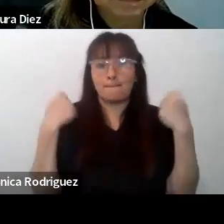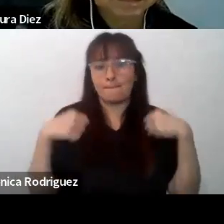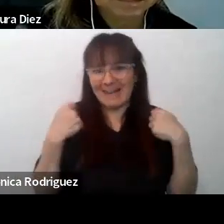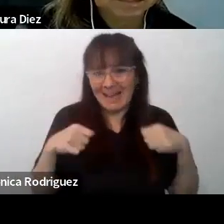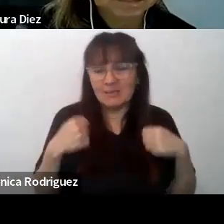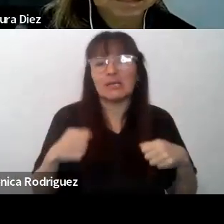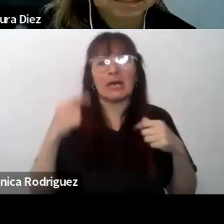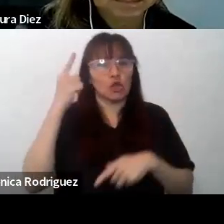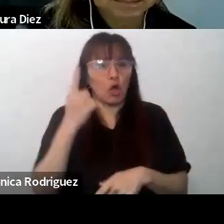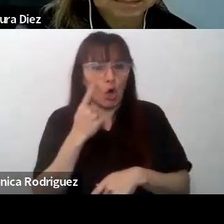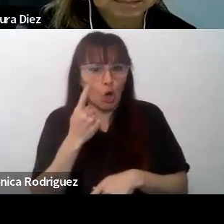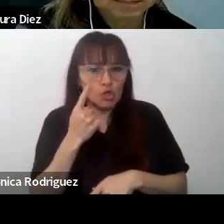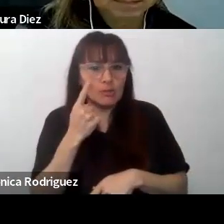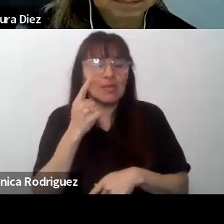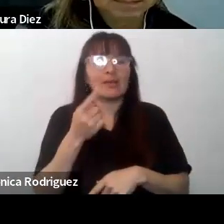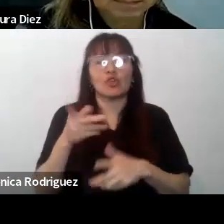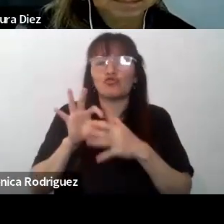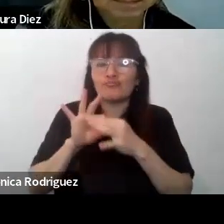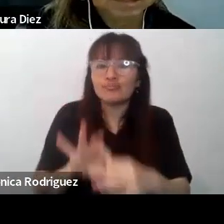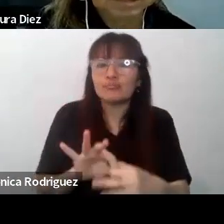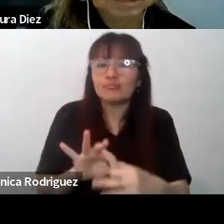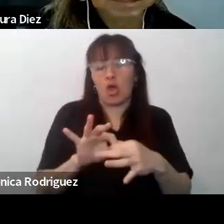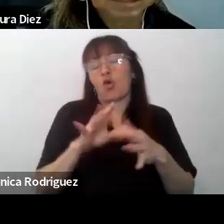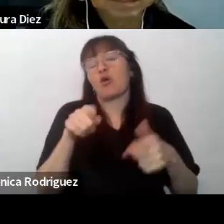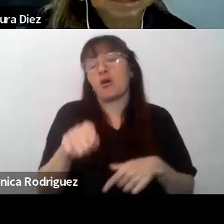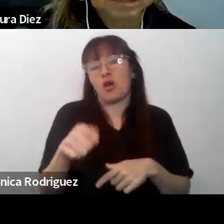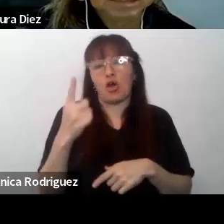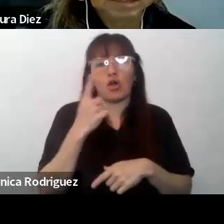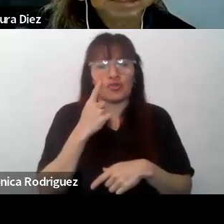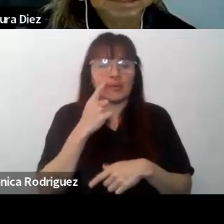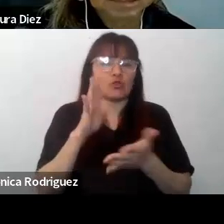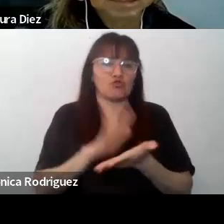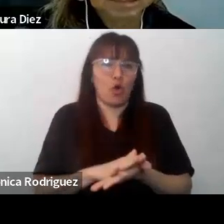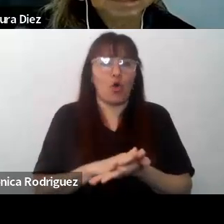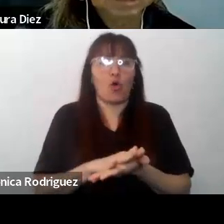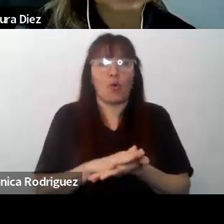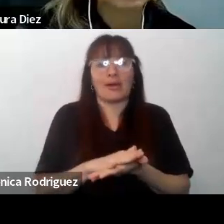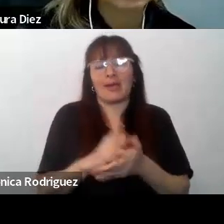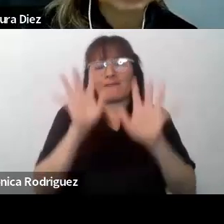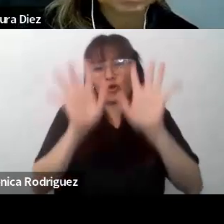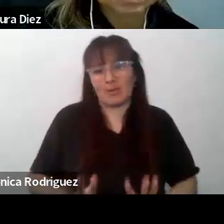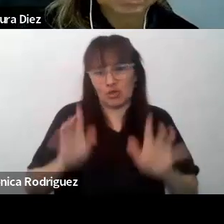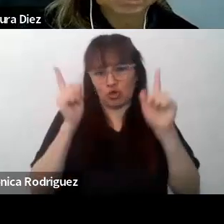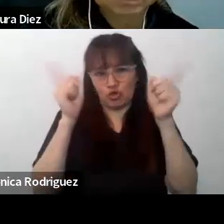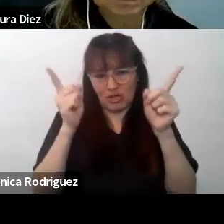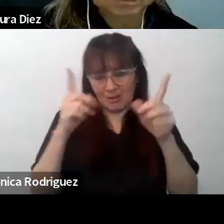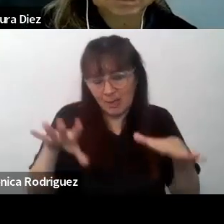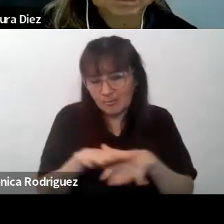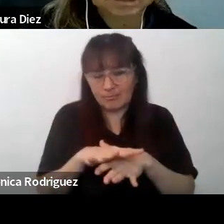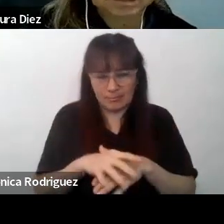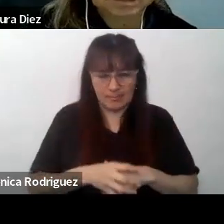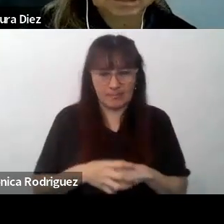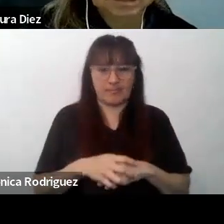saberes en torno a la producción de conocimiento sobre y en la formación docente específicamente. Entonces,